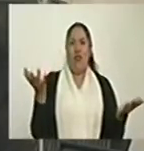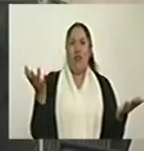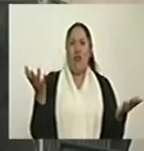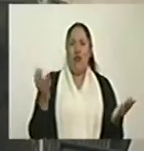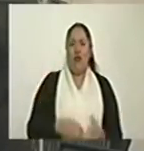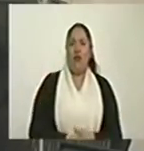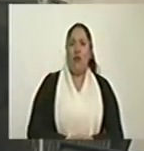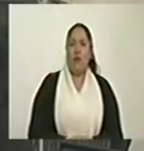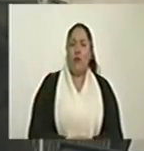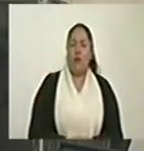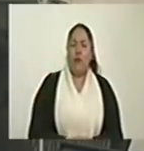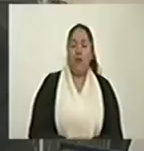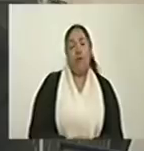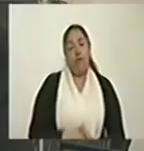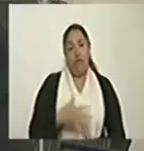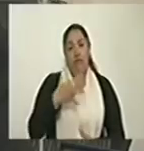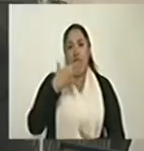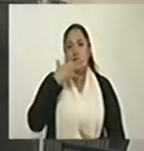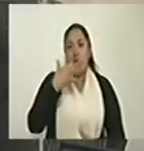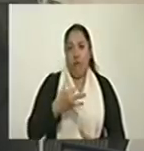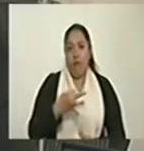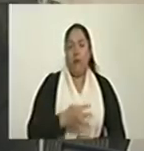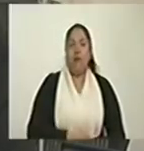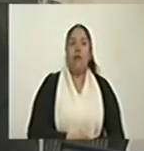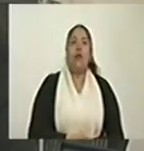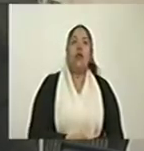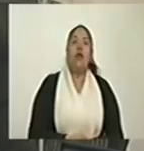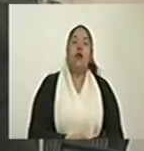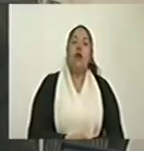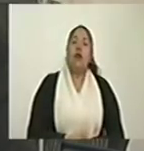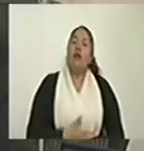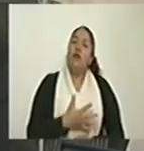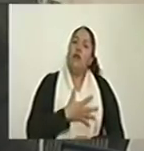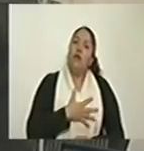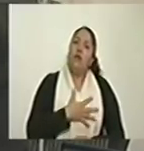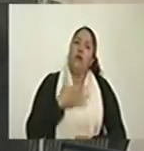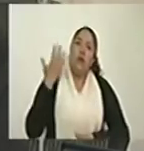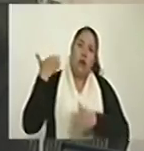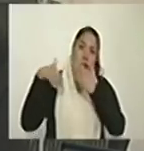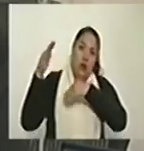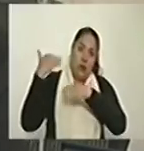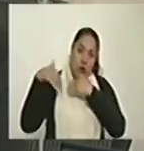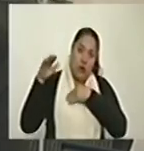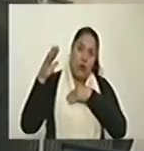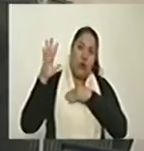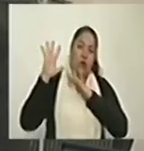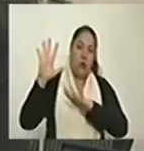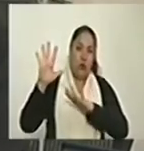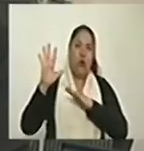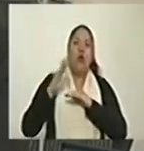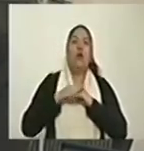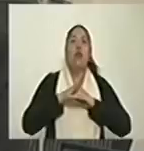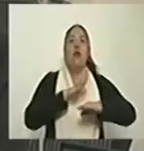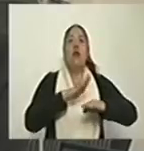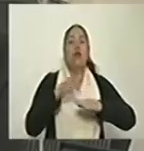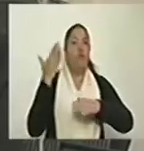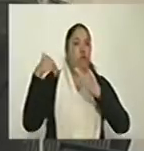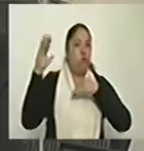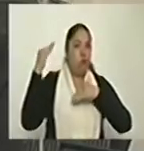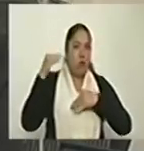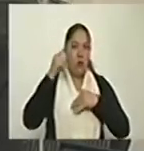A mí me impresionó alguna vez en el gobierno anterior cuando el ministro de Salud